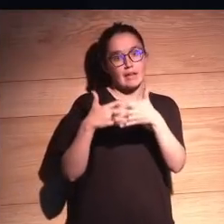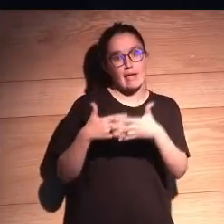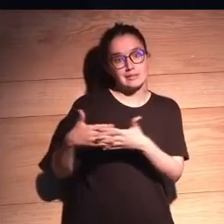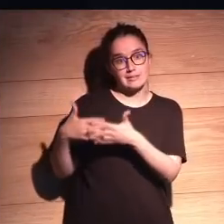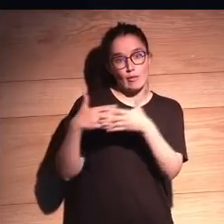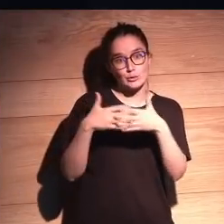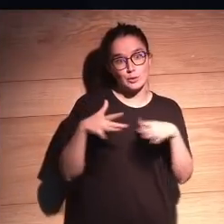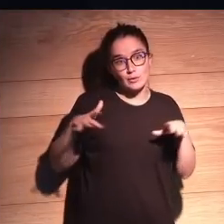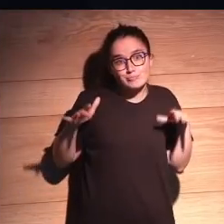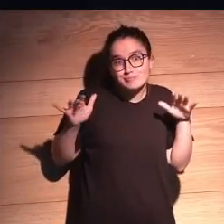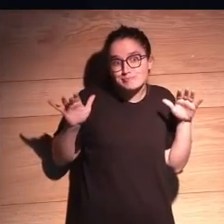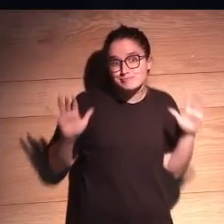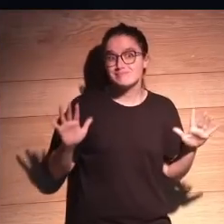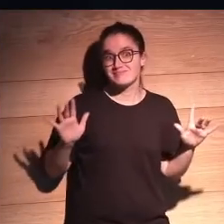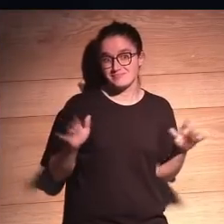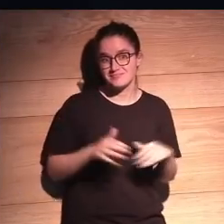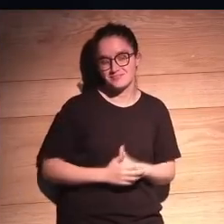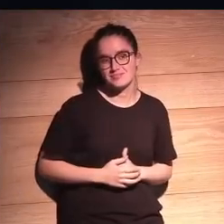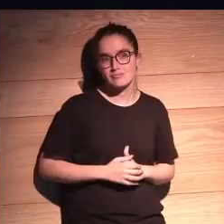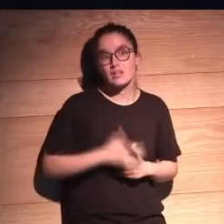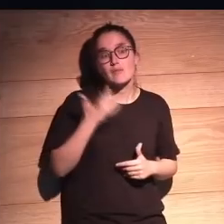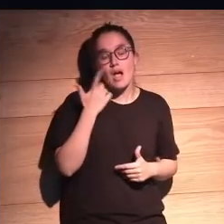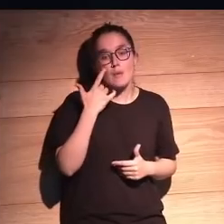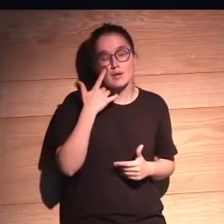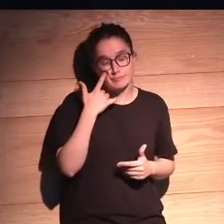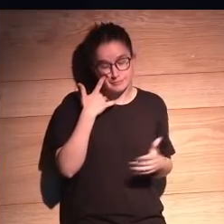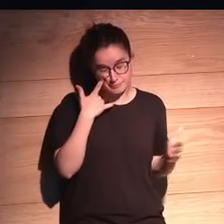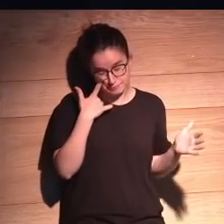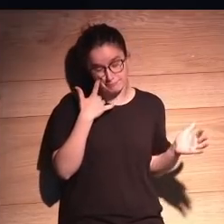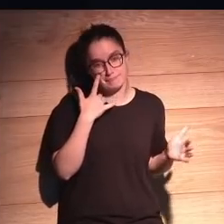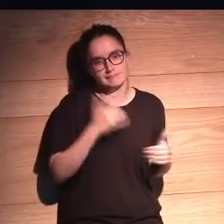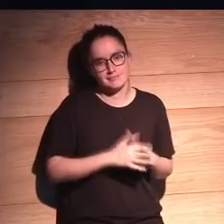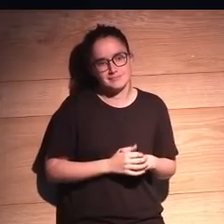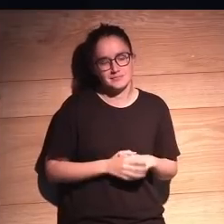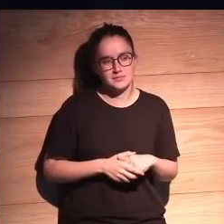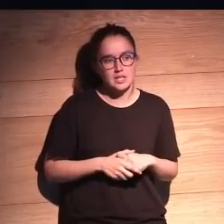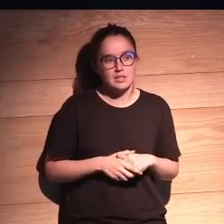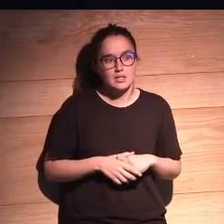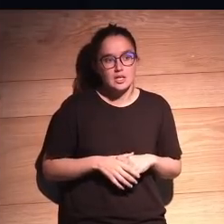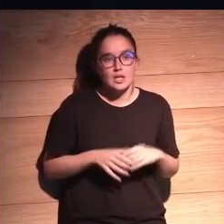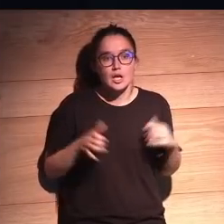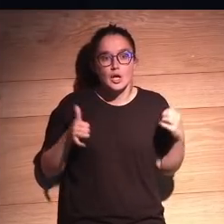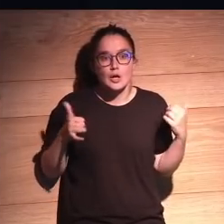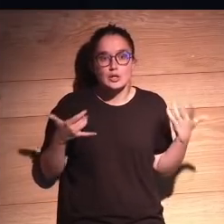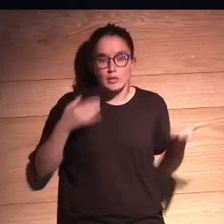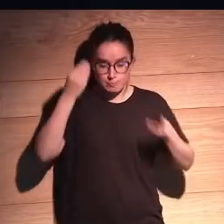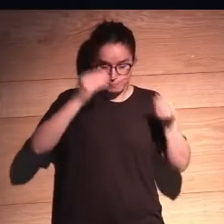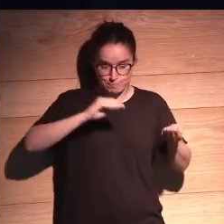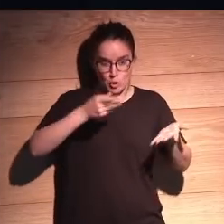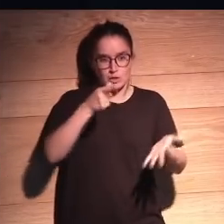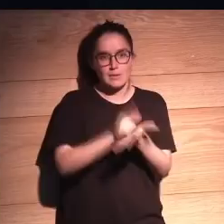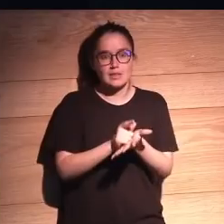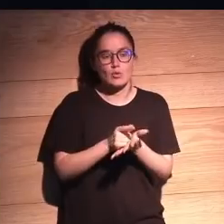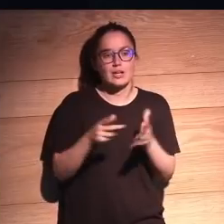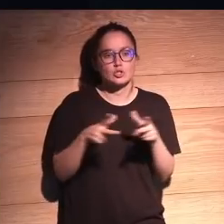hay que hay que ver para creer que dicen entonces el replanteamiento de una